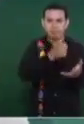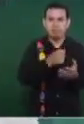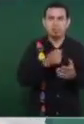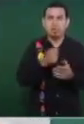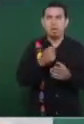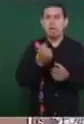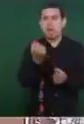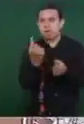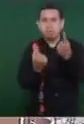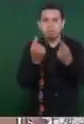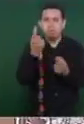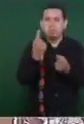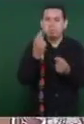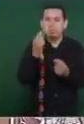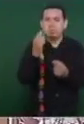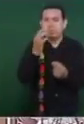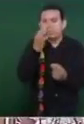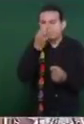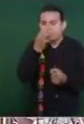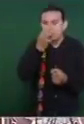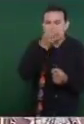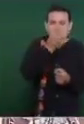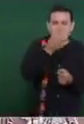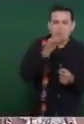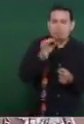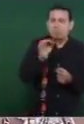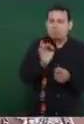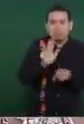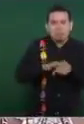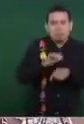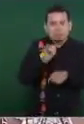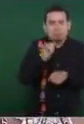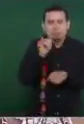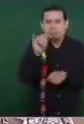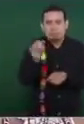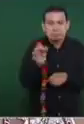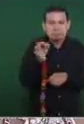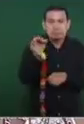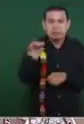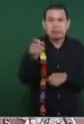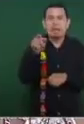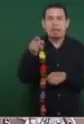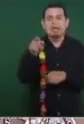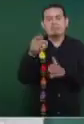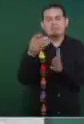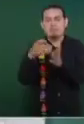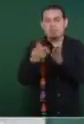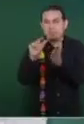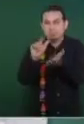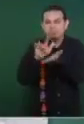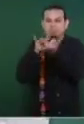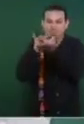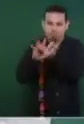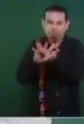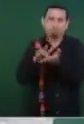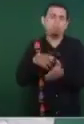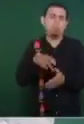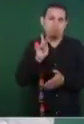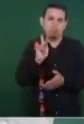las comunidades aisladas. Sin embargo, se está